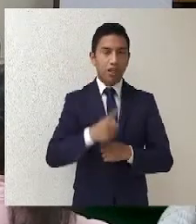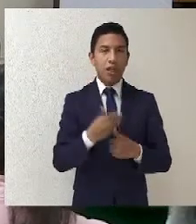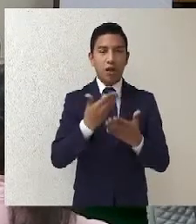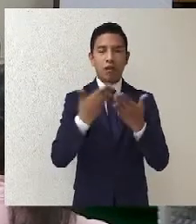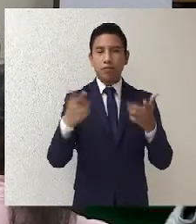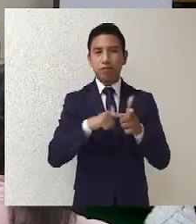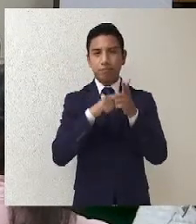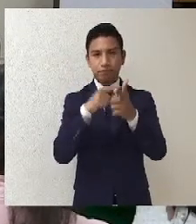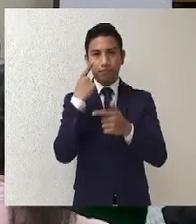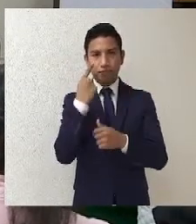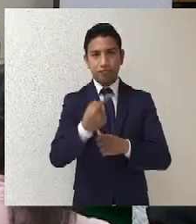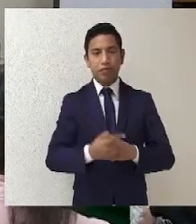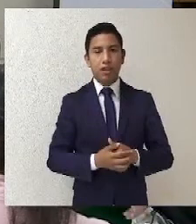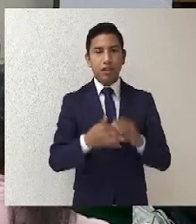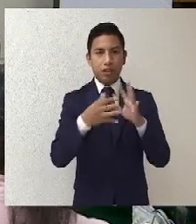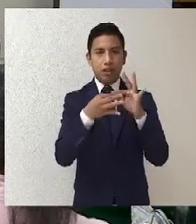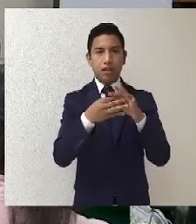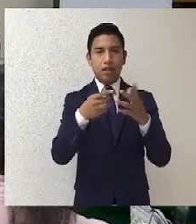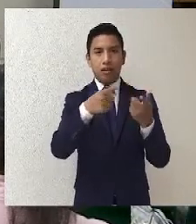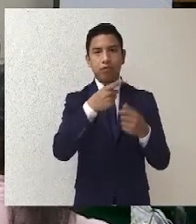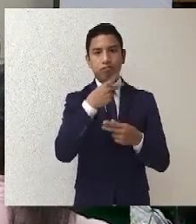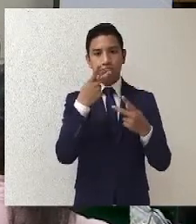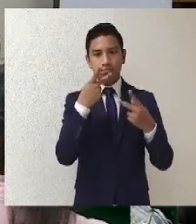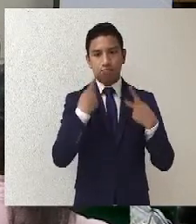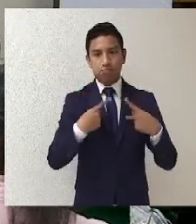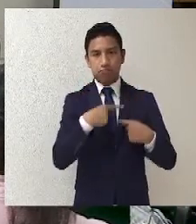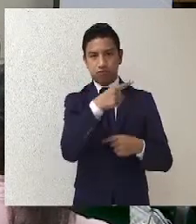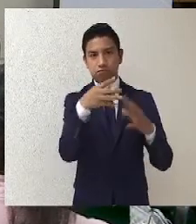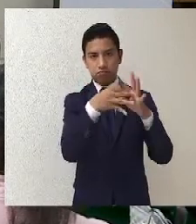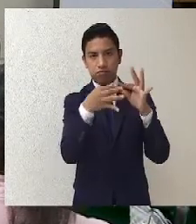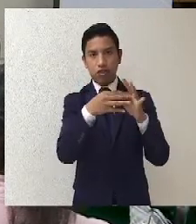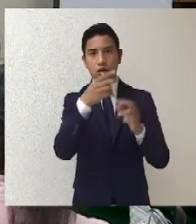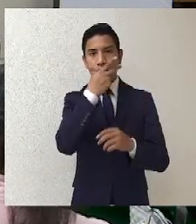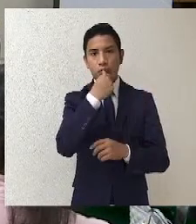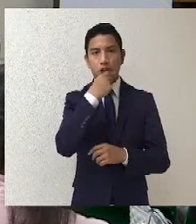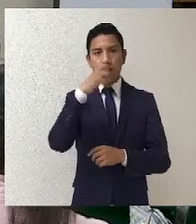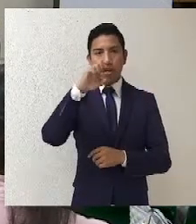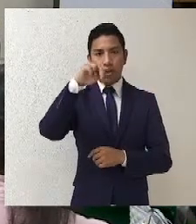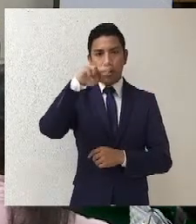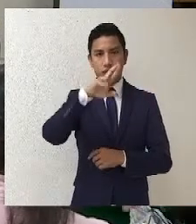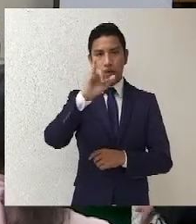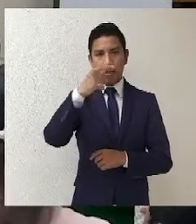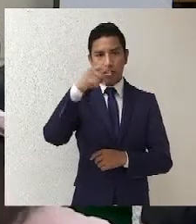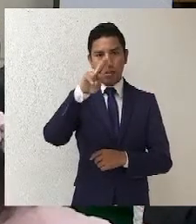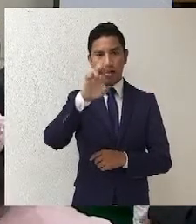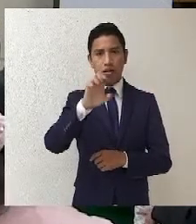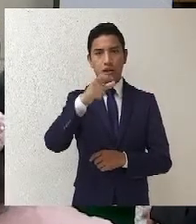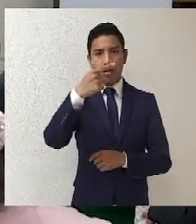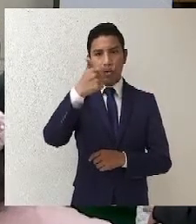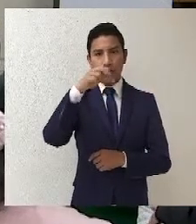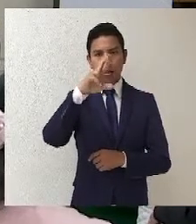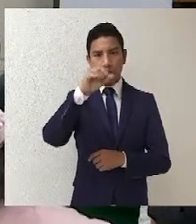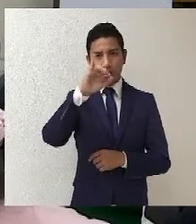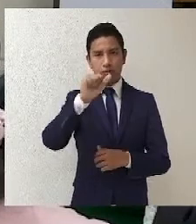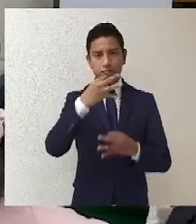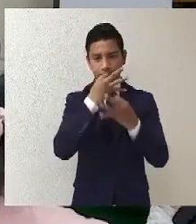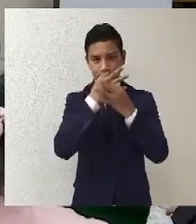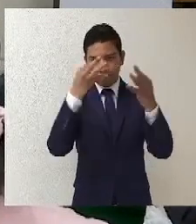A continuación, cedemos el uso de la voz al doctor Enrique García Carranza, quien nos dirigirá un mensaje. Adelante doctor.